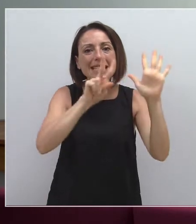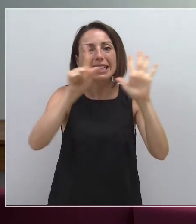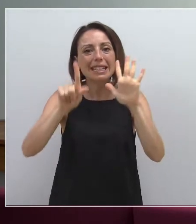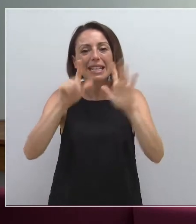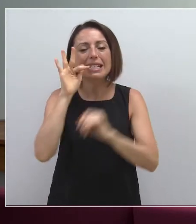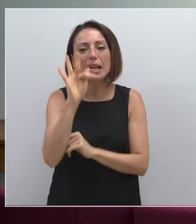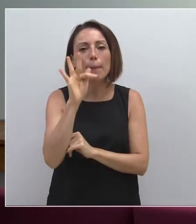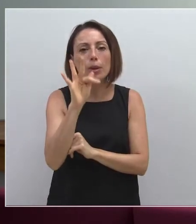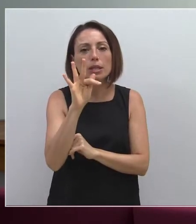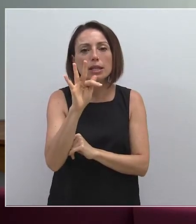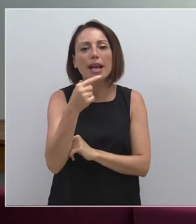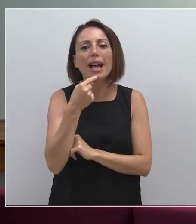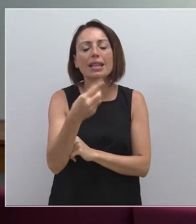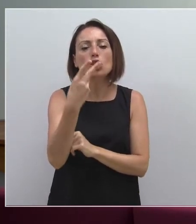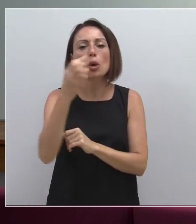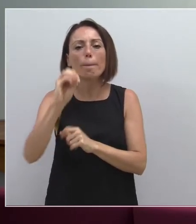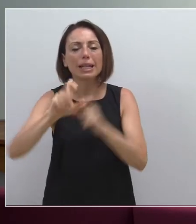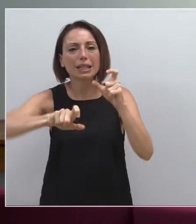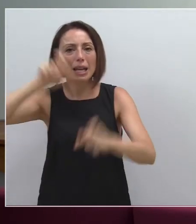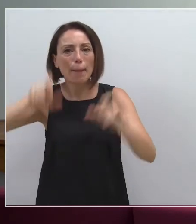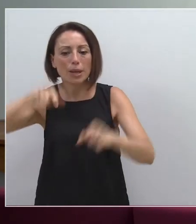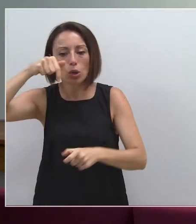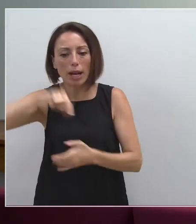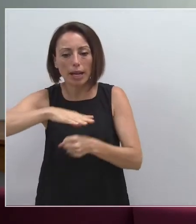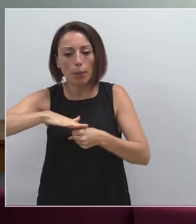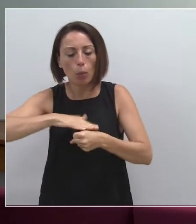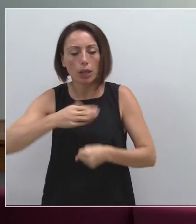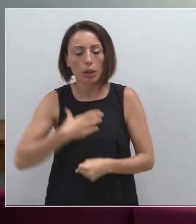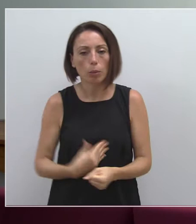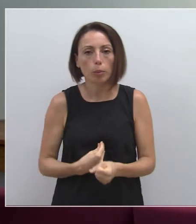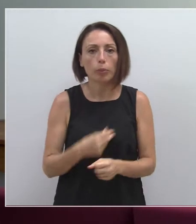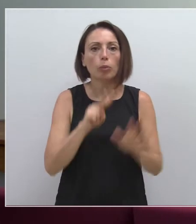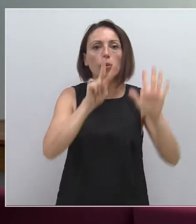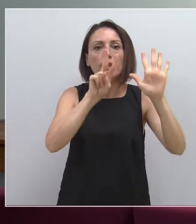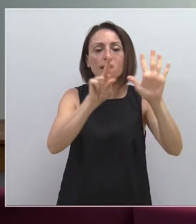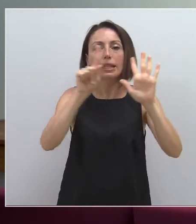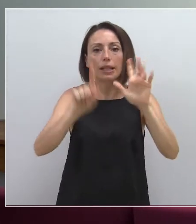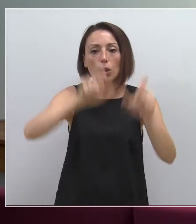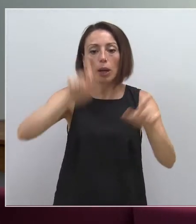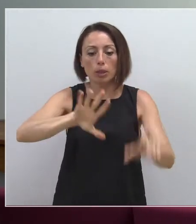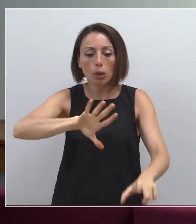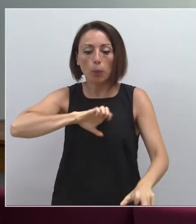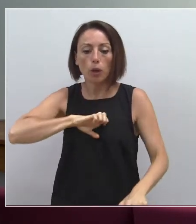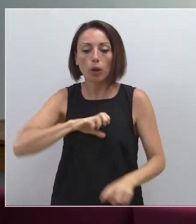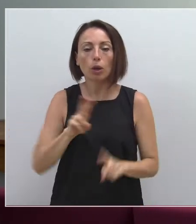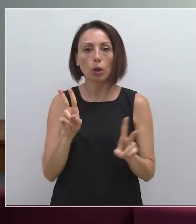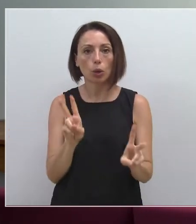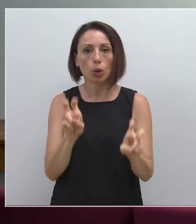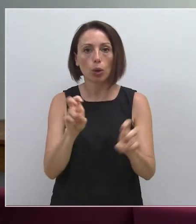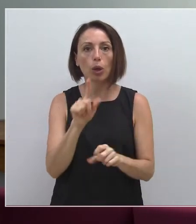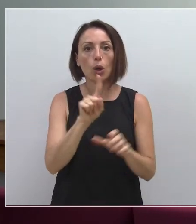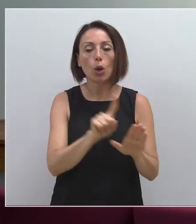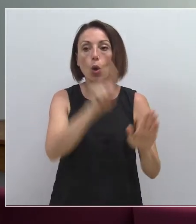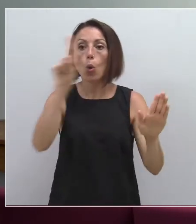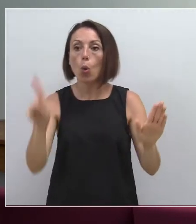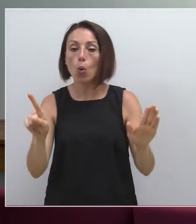corresponden al municipio de Murcia. ¿Cuáles son? Sí, vamos a ver. De los 71 casos, uno corresponde